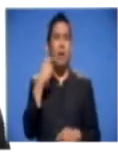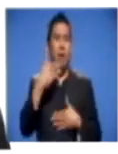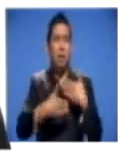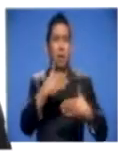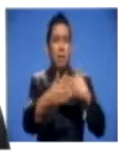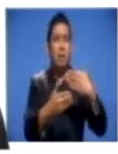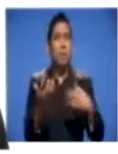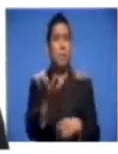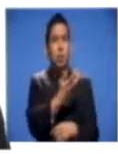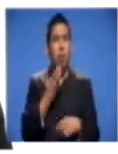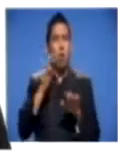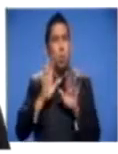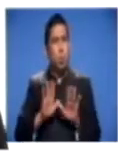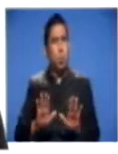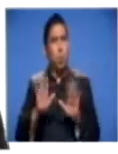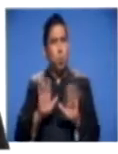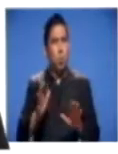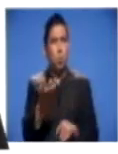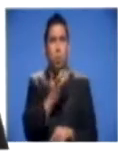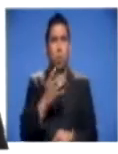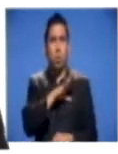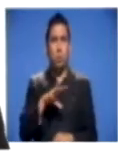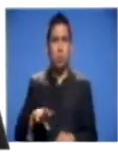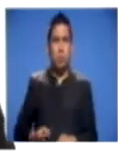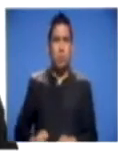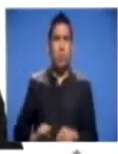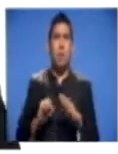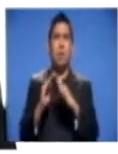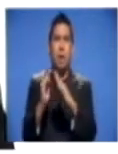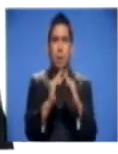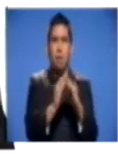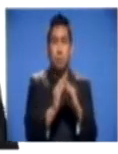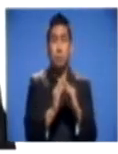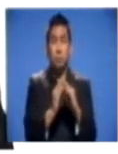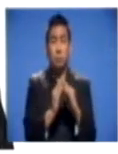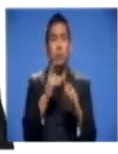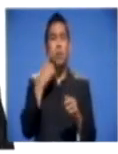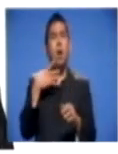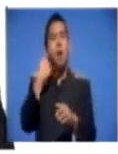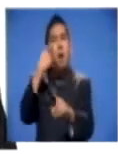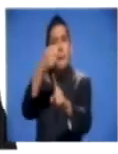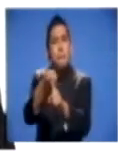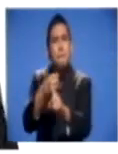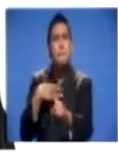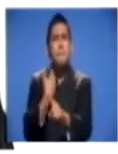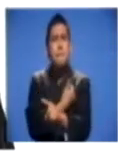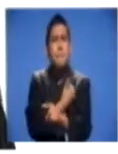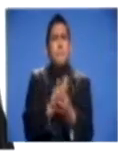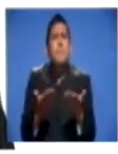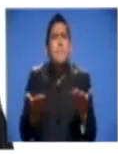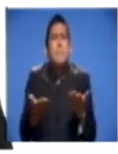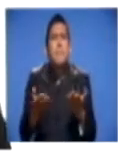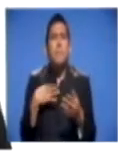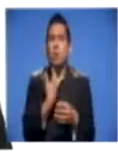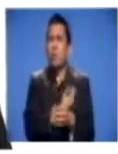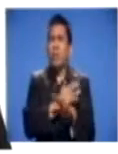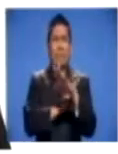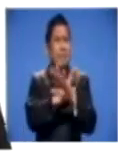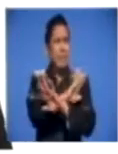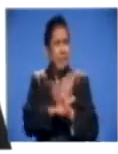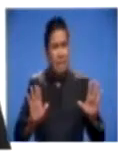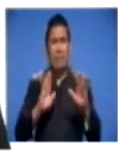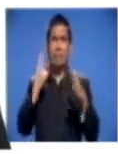tranquilidad a los hogares salvadoreños. Nuestro objetivo es poner un punto final a las